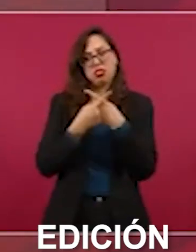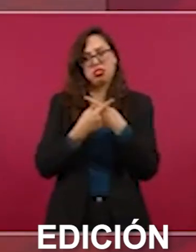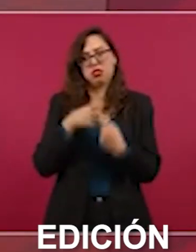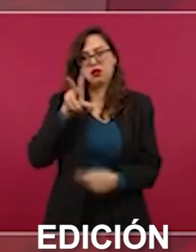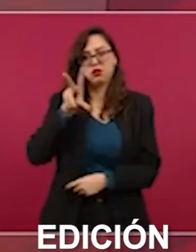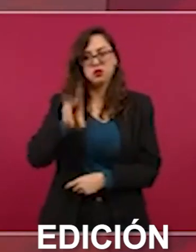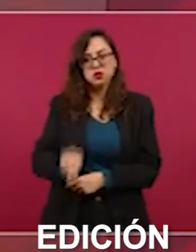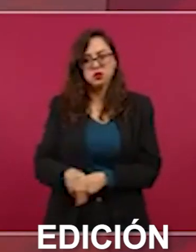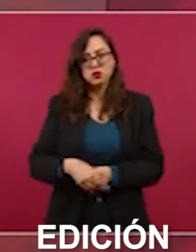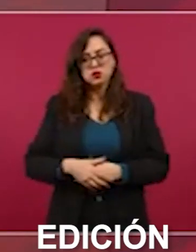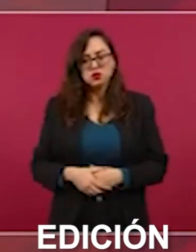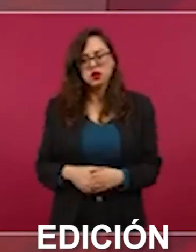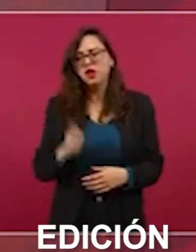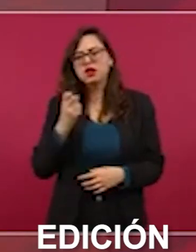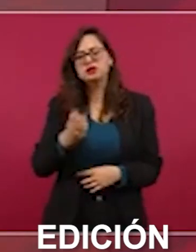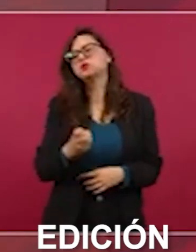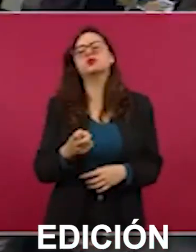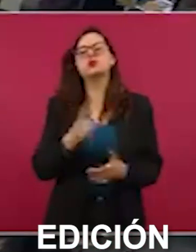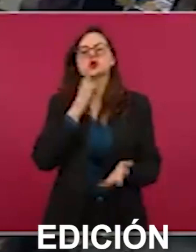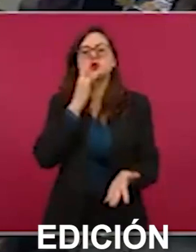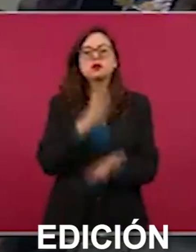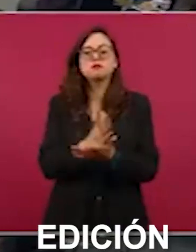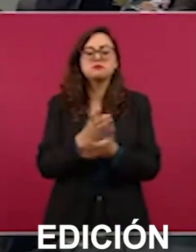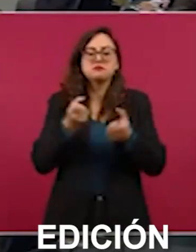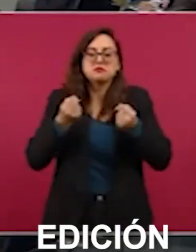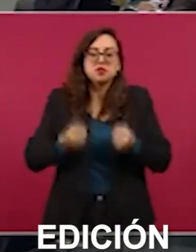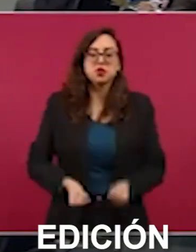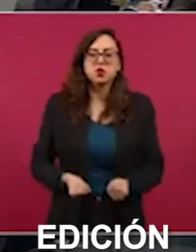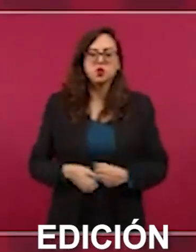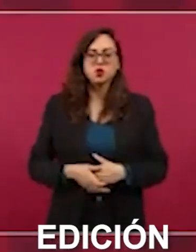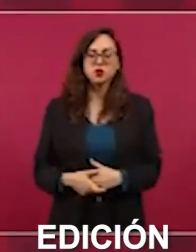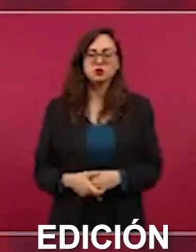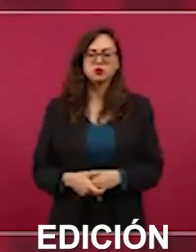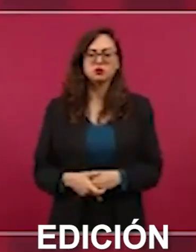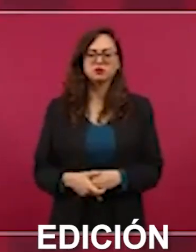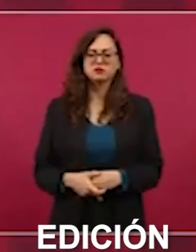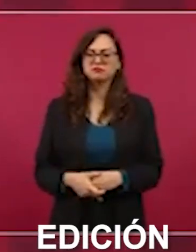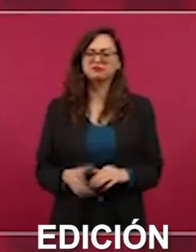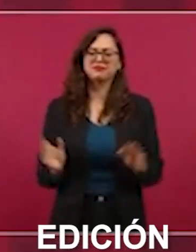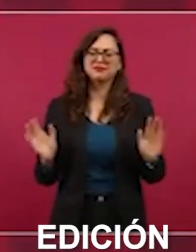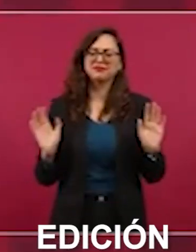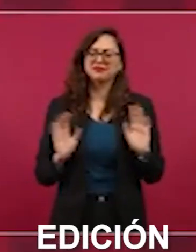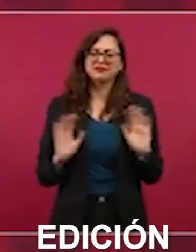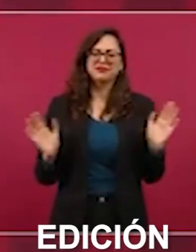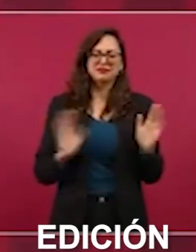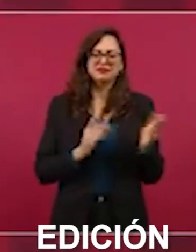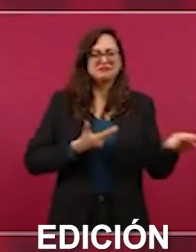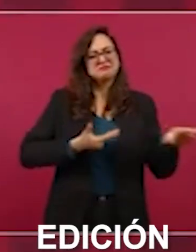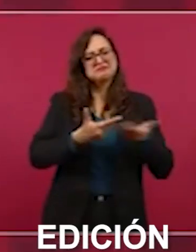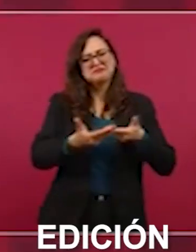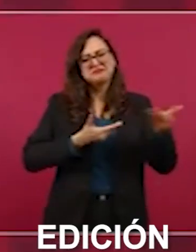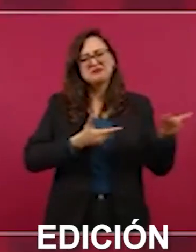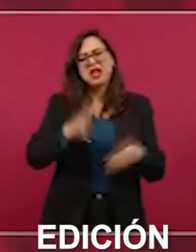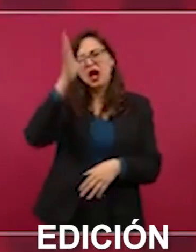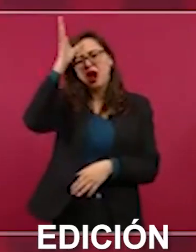no no no no no no no y esperemos llegar a un acuerdo